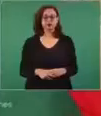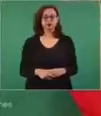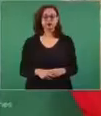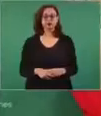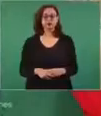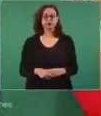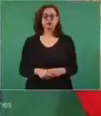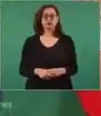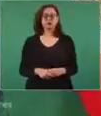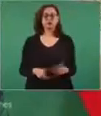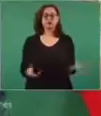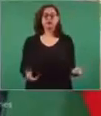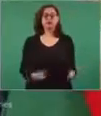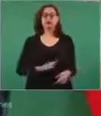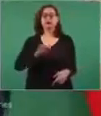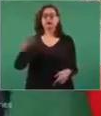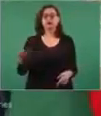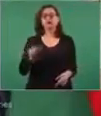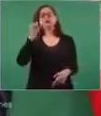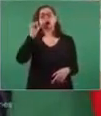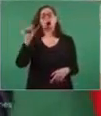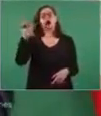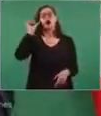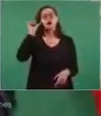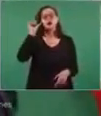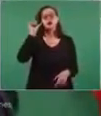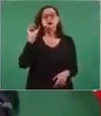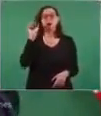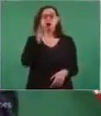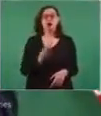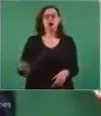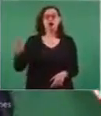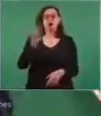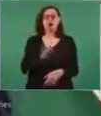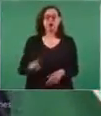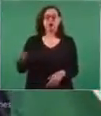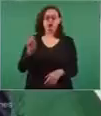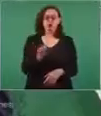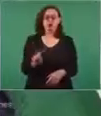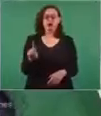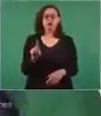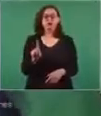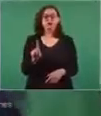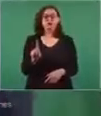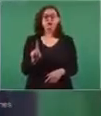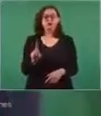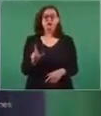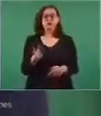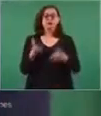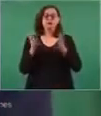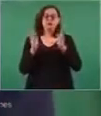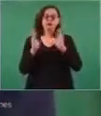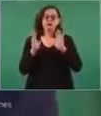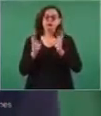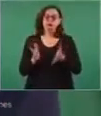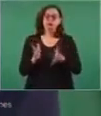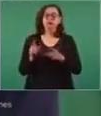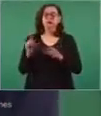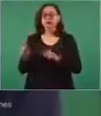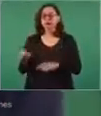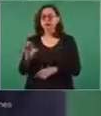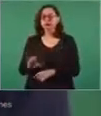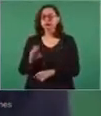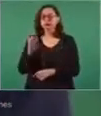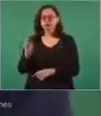Ayer ya nos tocó sobrevolar de Cancún